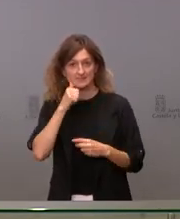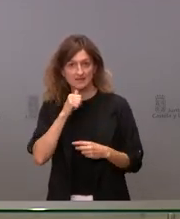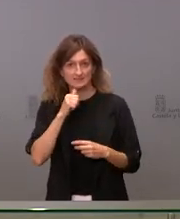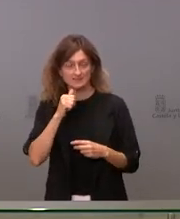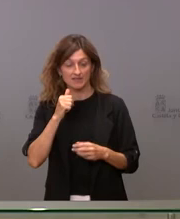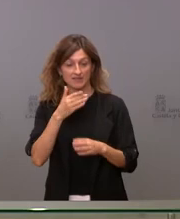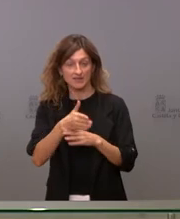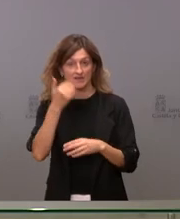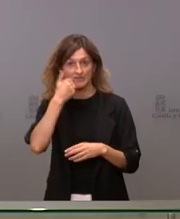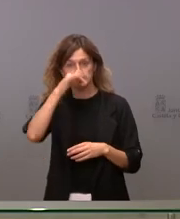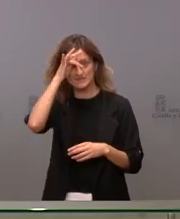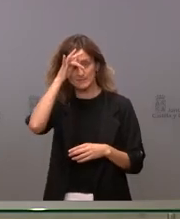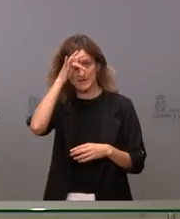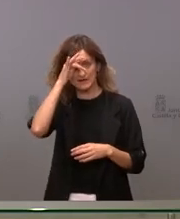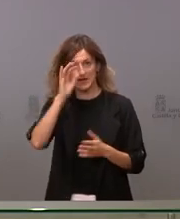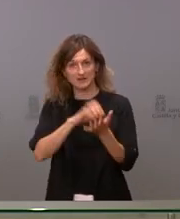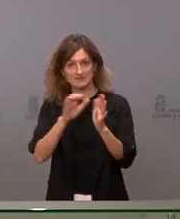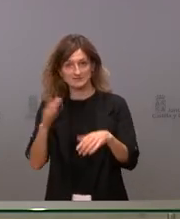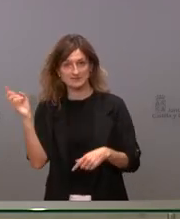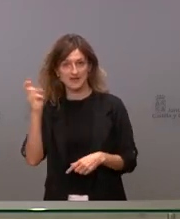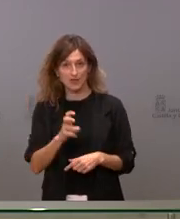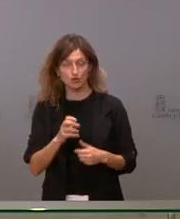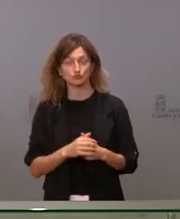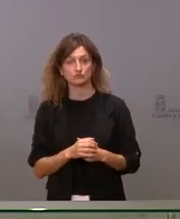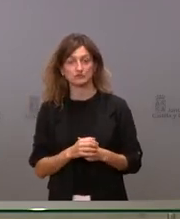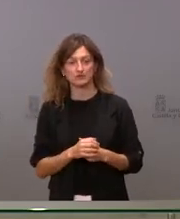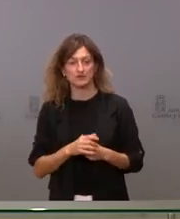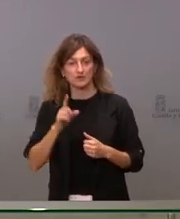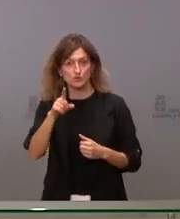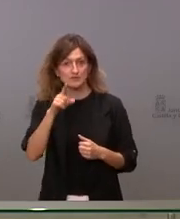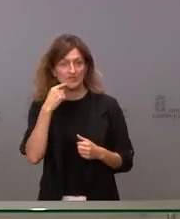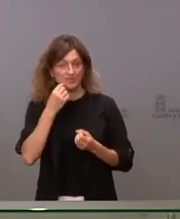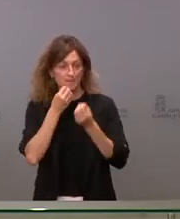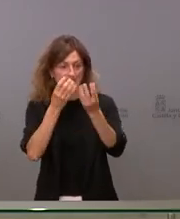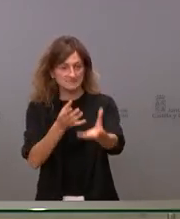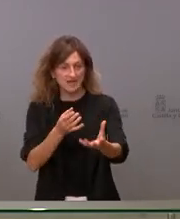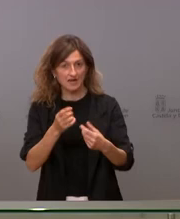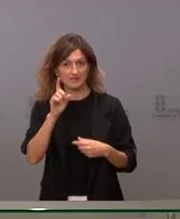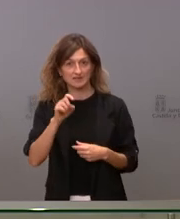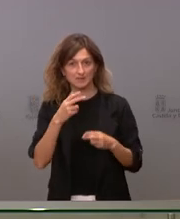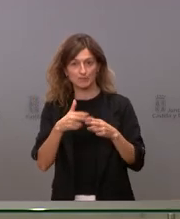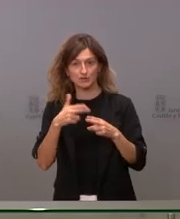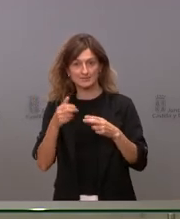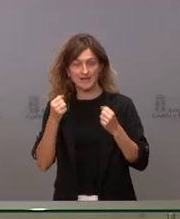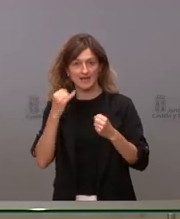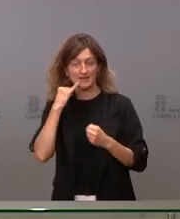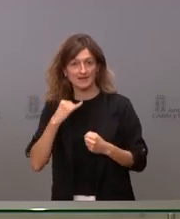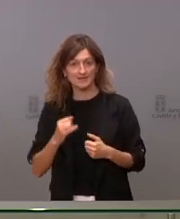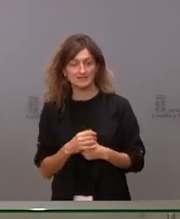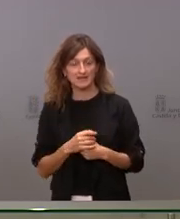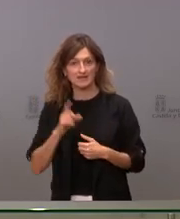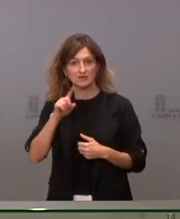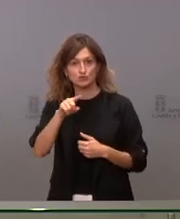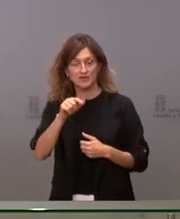fin de semana a Castilla y León aparte de ese mensaje que usted ha lanzado sobre la política energética que le